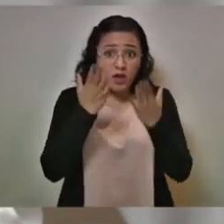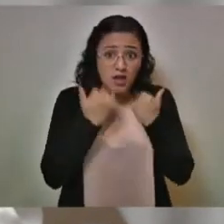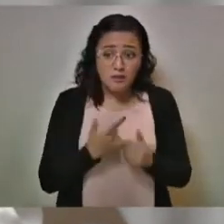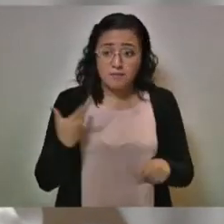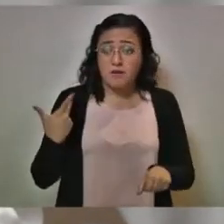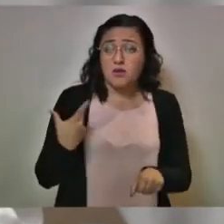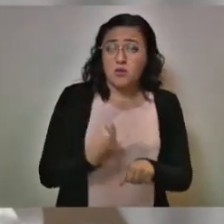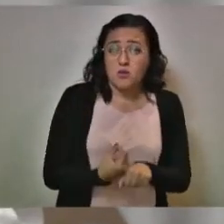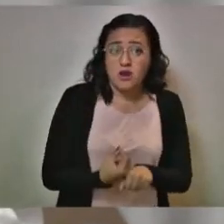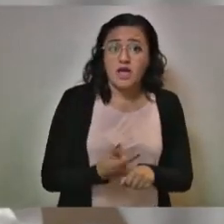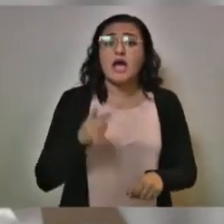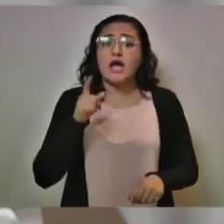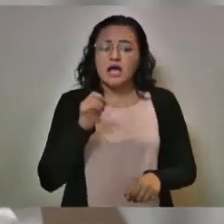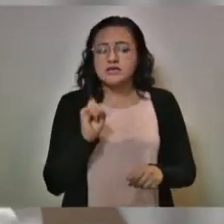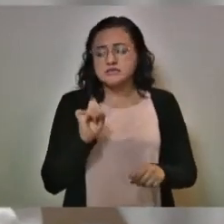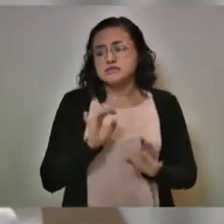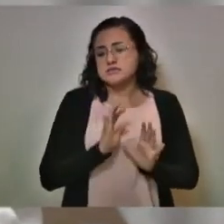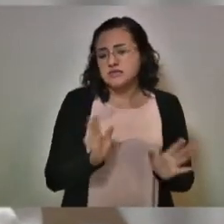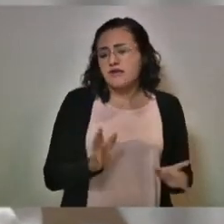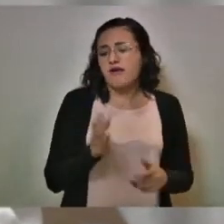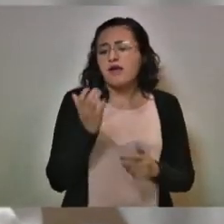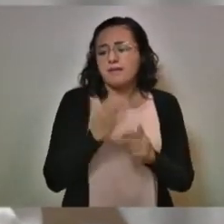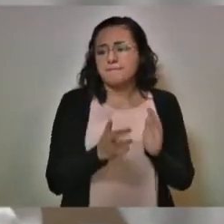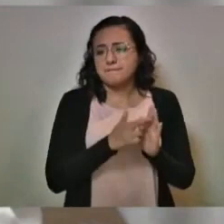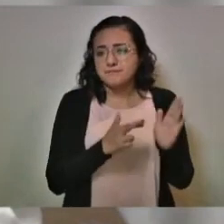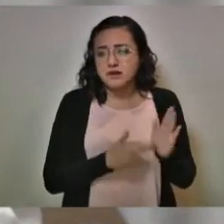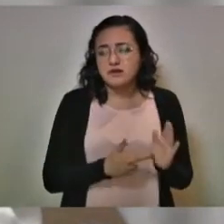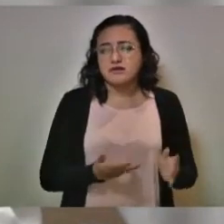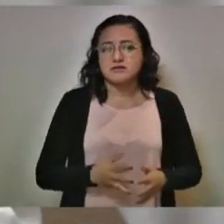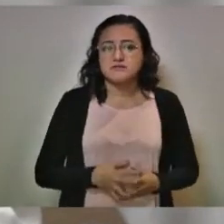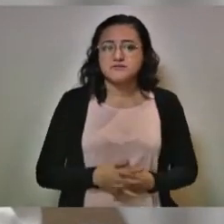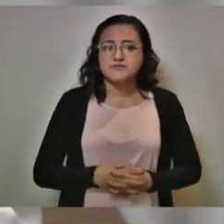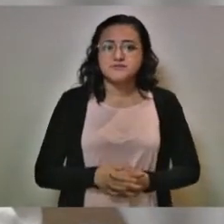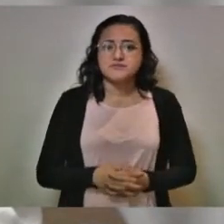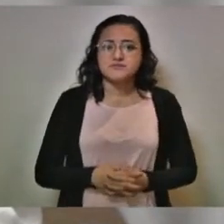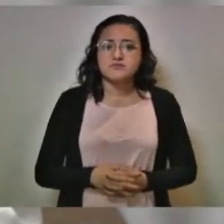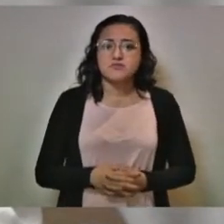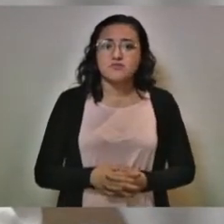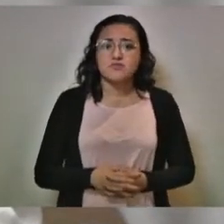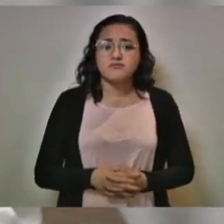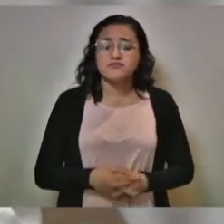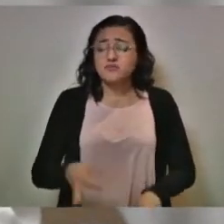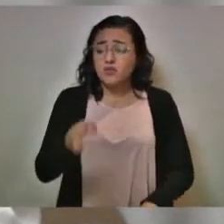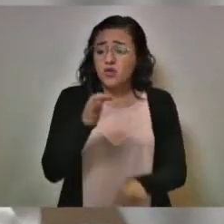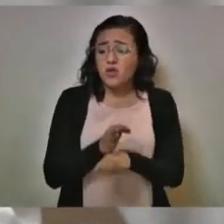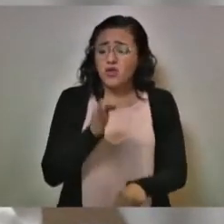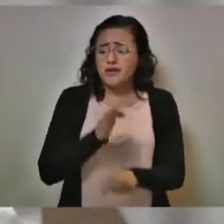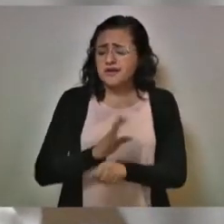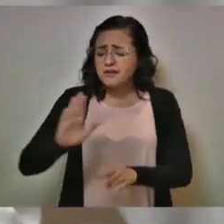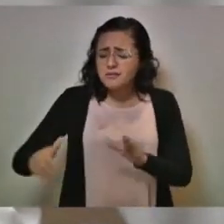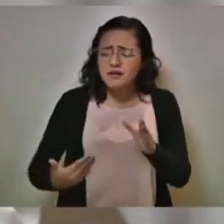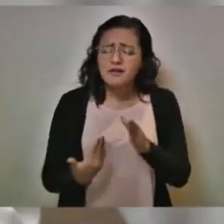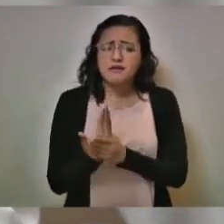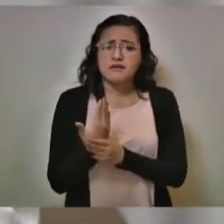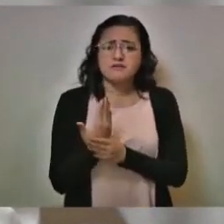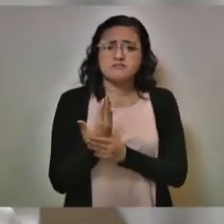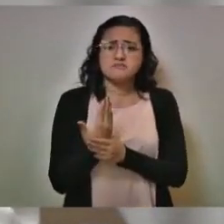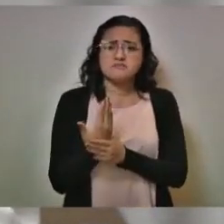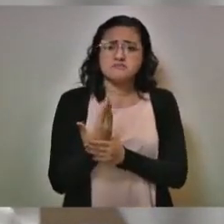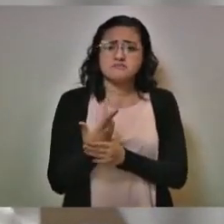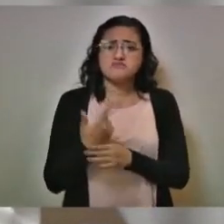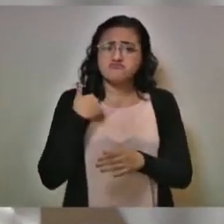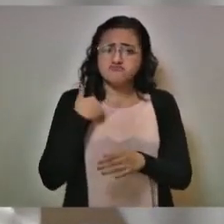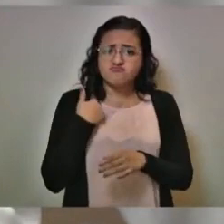o no haya un tratamiento. Hoy, durante la mañana, se